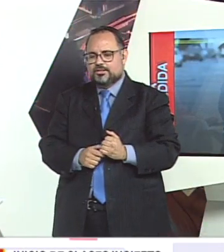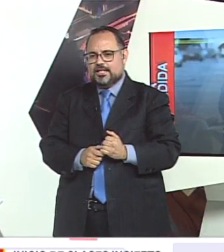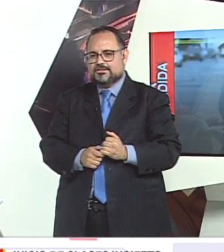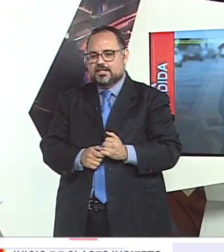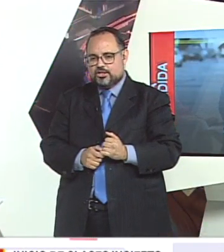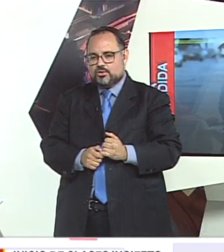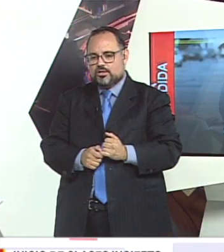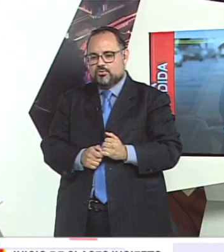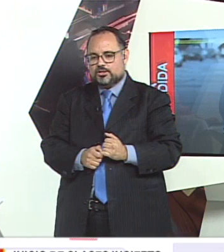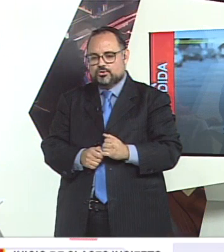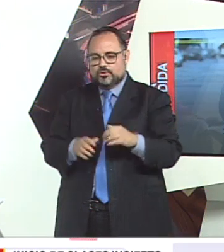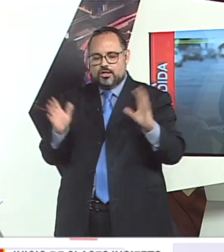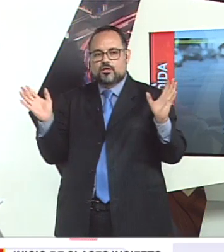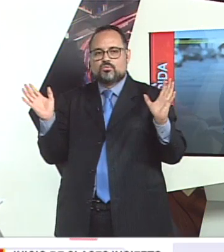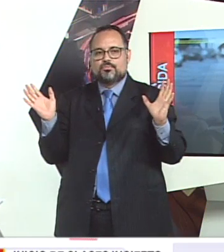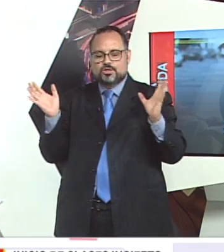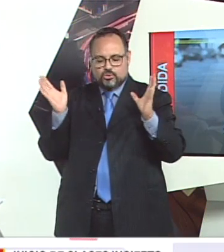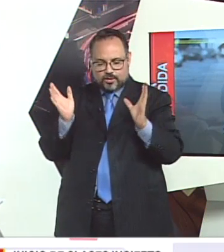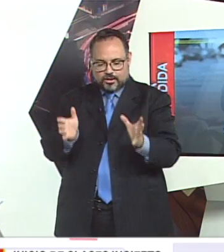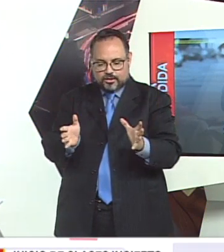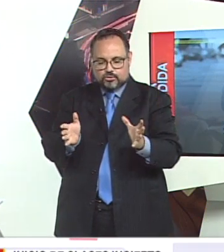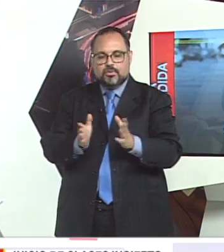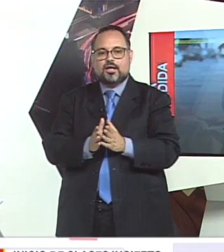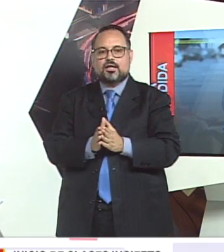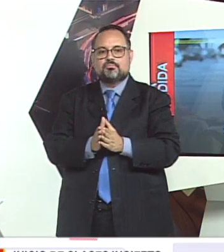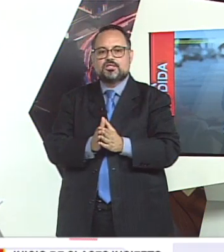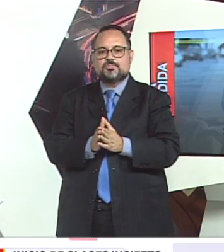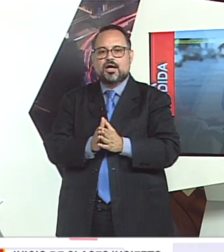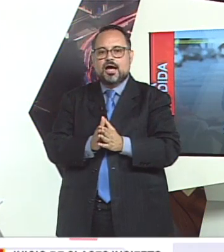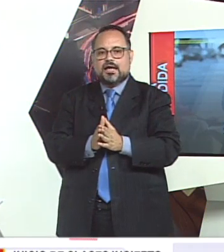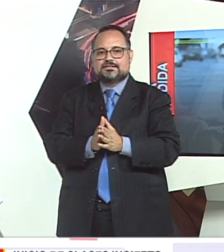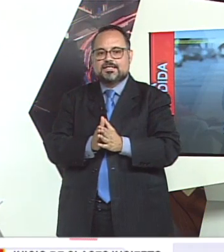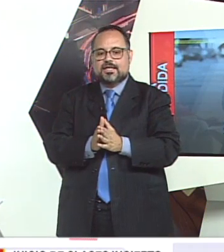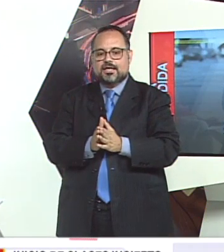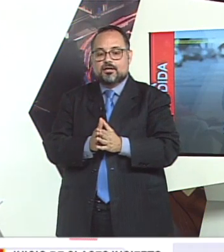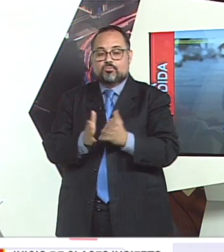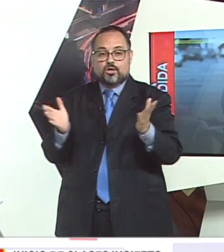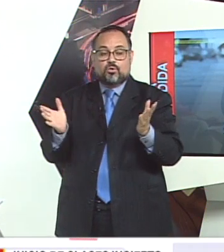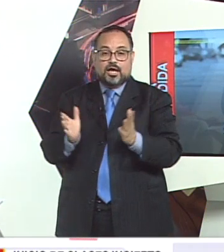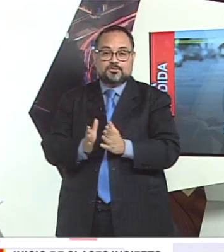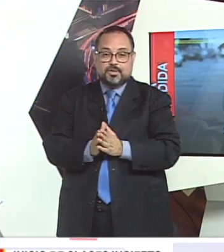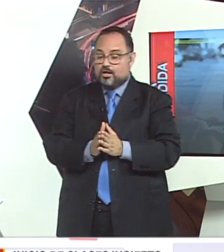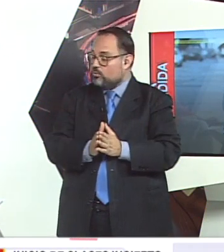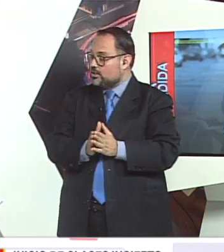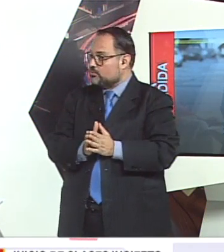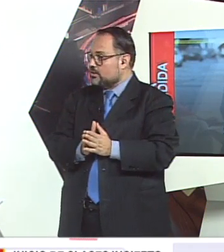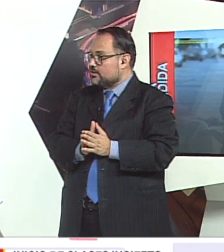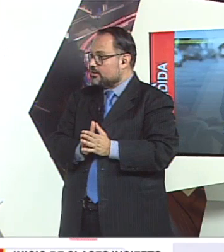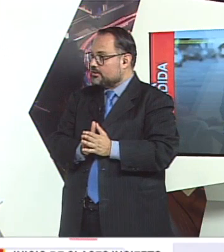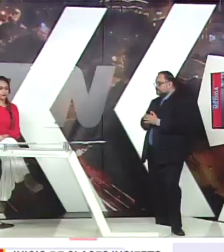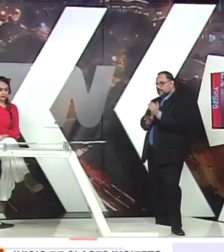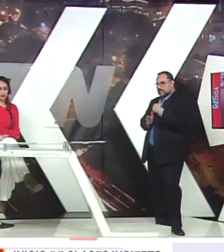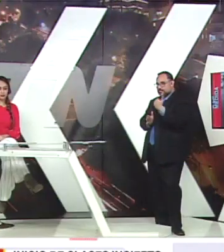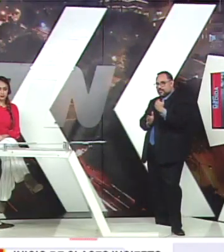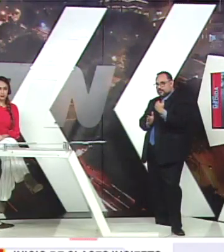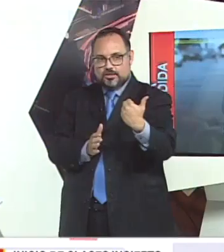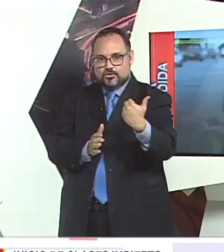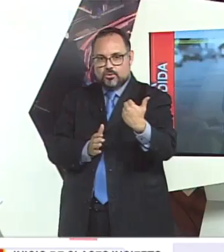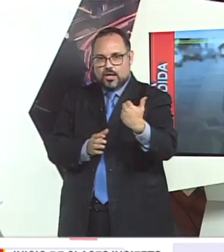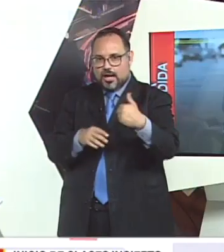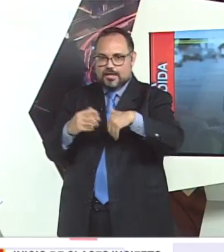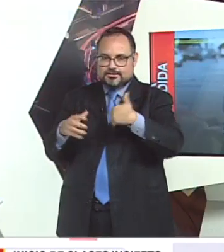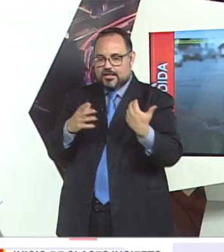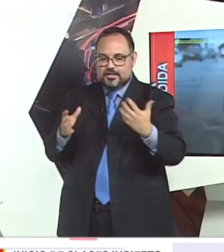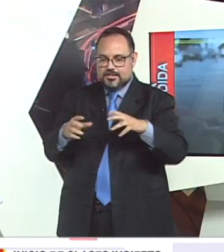número 23, derecho a la educación, en algún momento habrá que retomar la misma, así que bueno, a esperar cuáles son las directrices y mientras